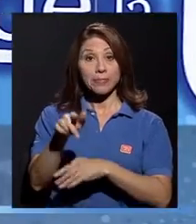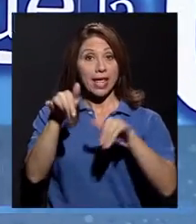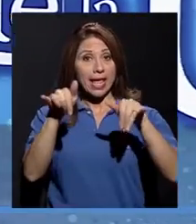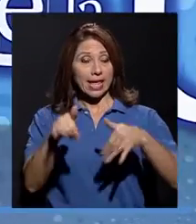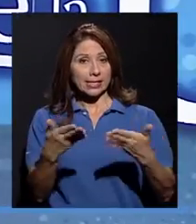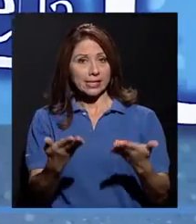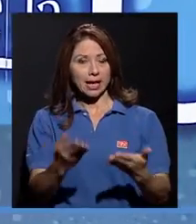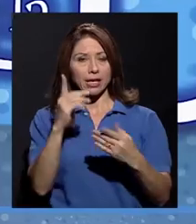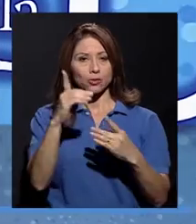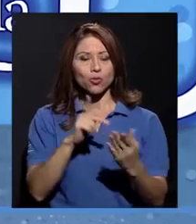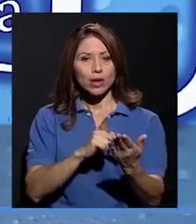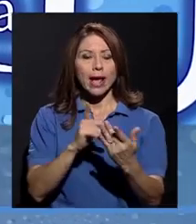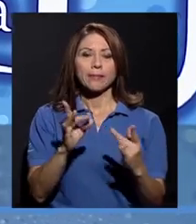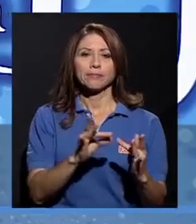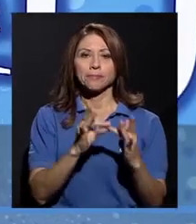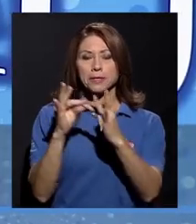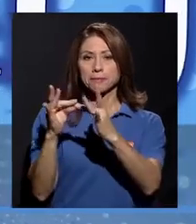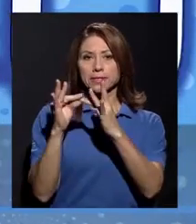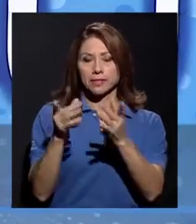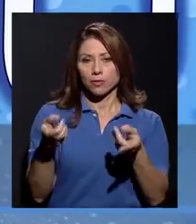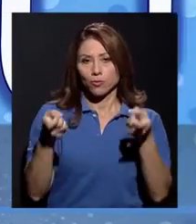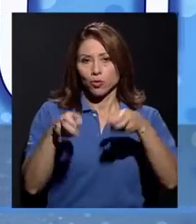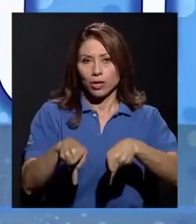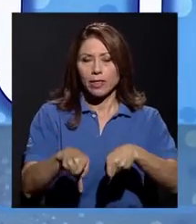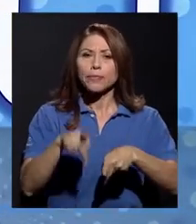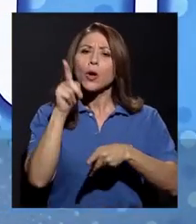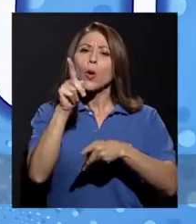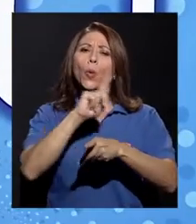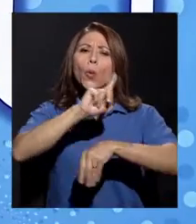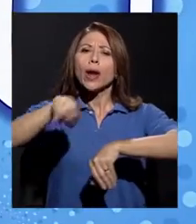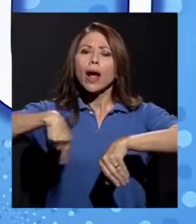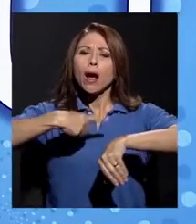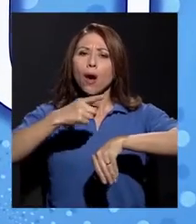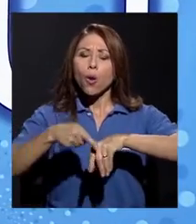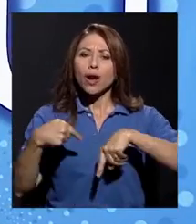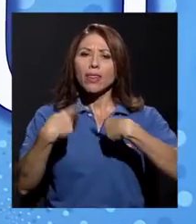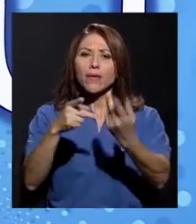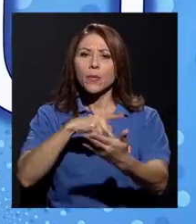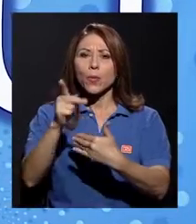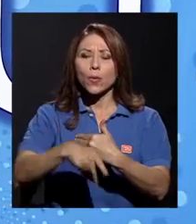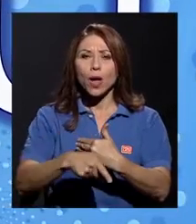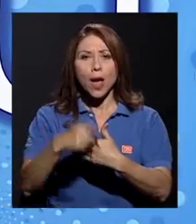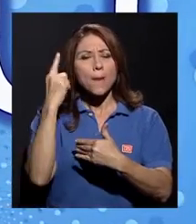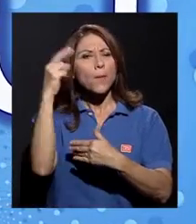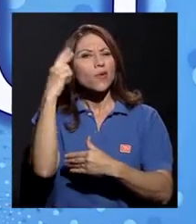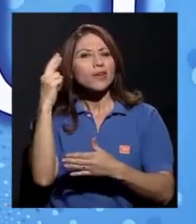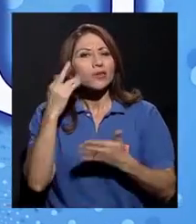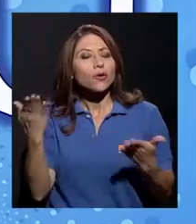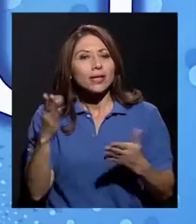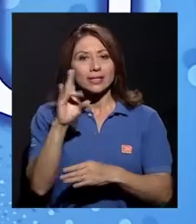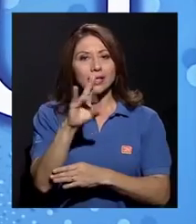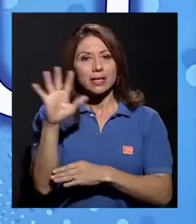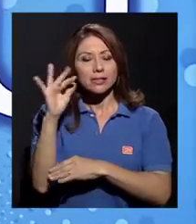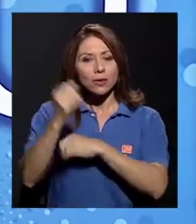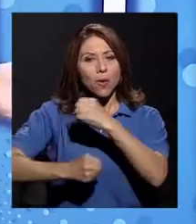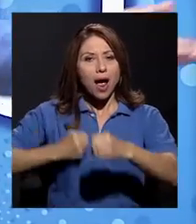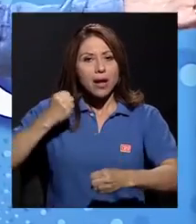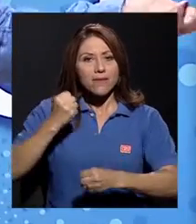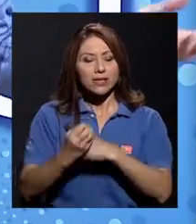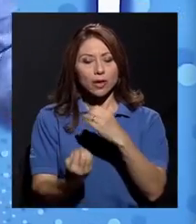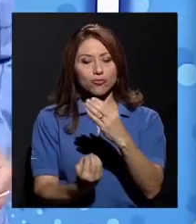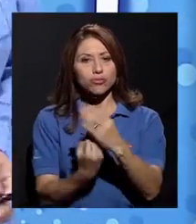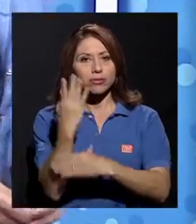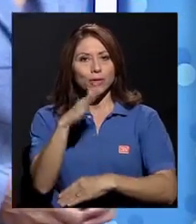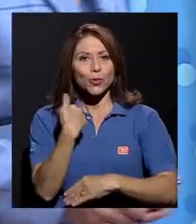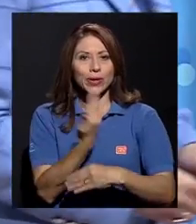es una ocasión especial, una edición de una hora del informativo con motivo de la celebración del 75 aniversario de creación